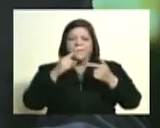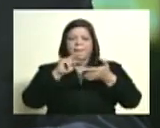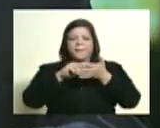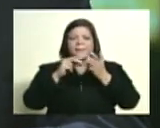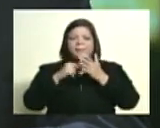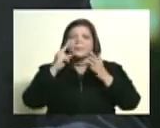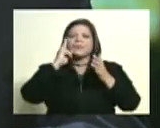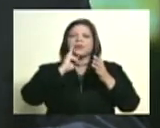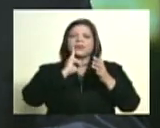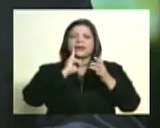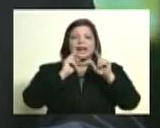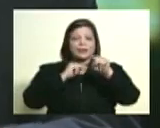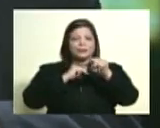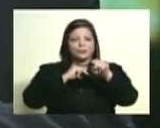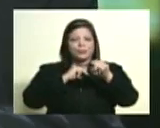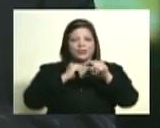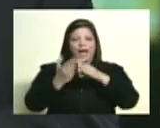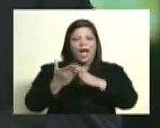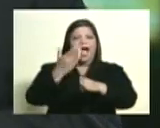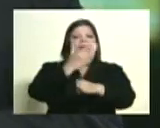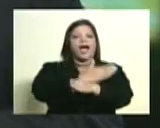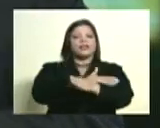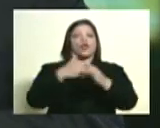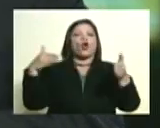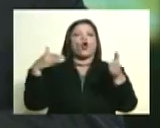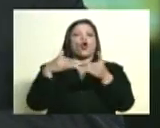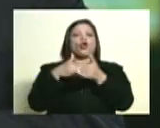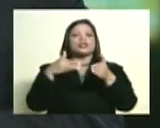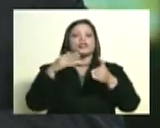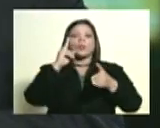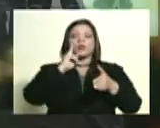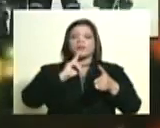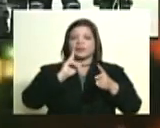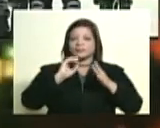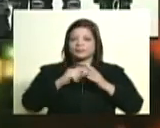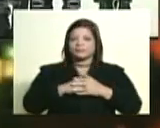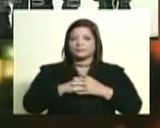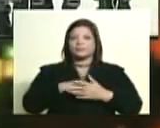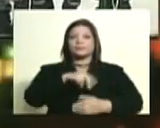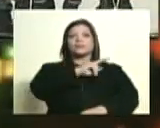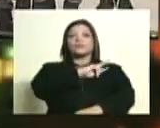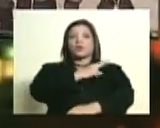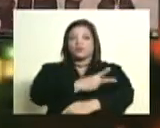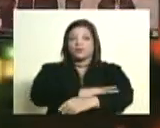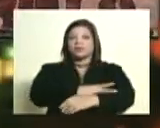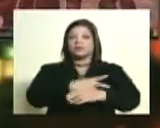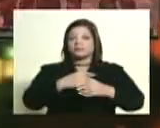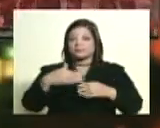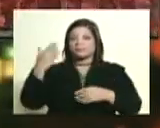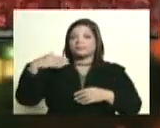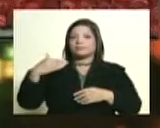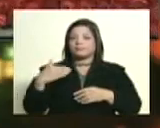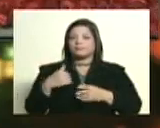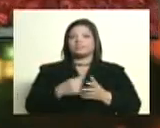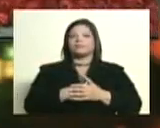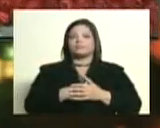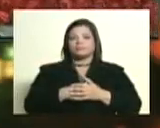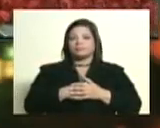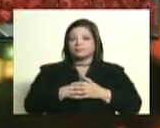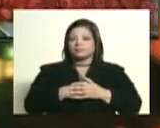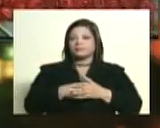bolivariano el antibolivarianismo? el antibolivarianismo es una fuerza que ha permanecido desde la existencia de Bolívar